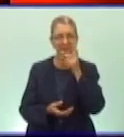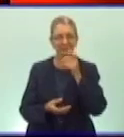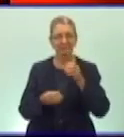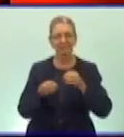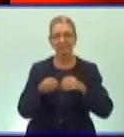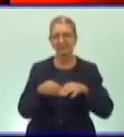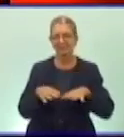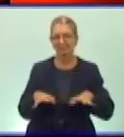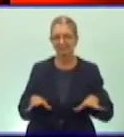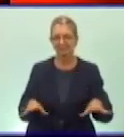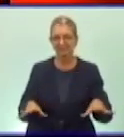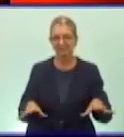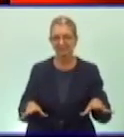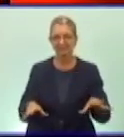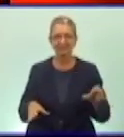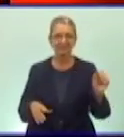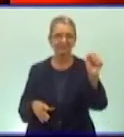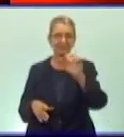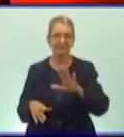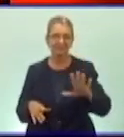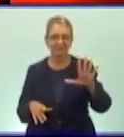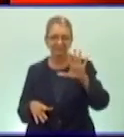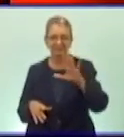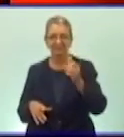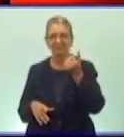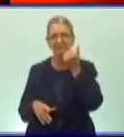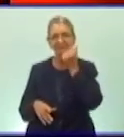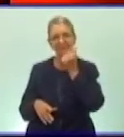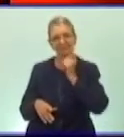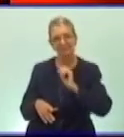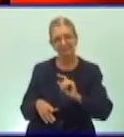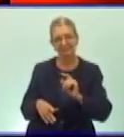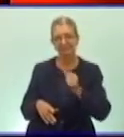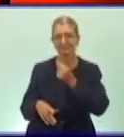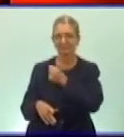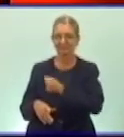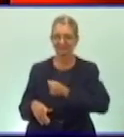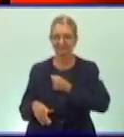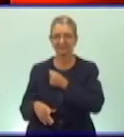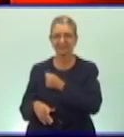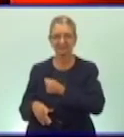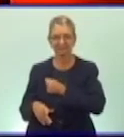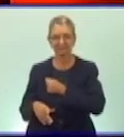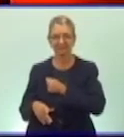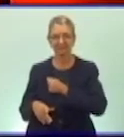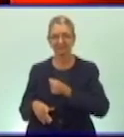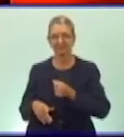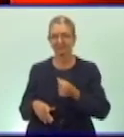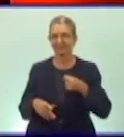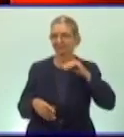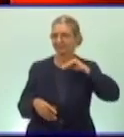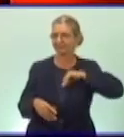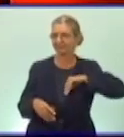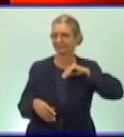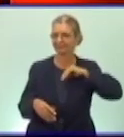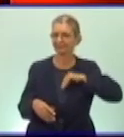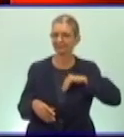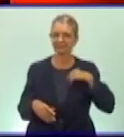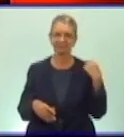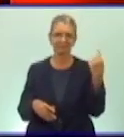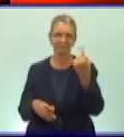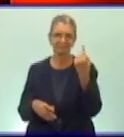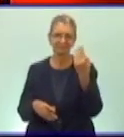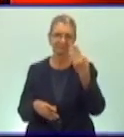belleza de nuestra sociedad y también del amor que los cubanos sentimos por nuestra